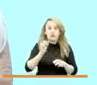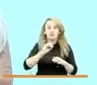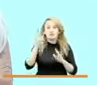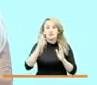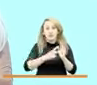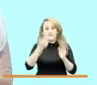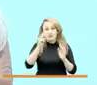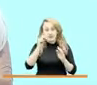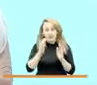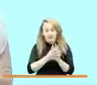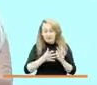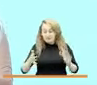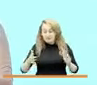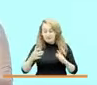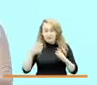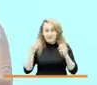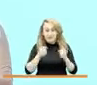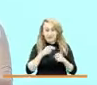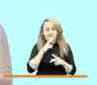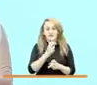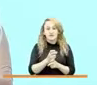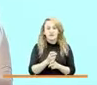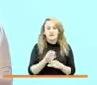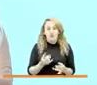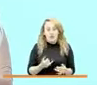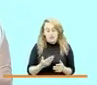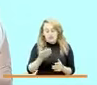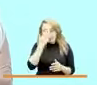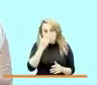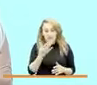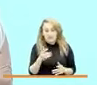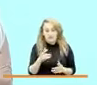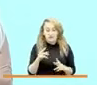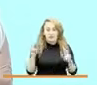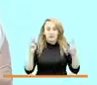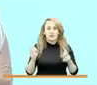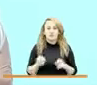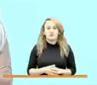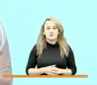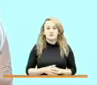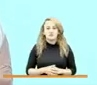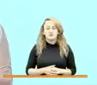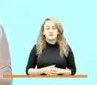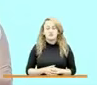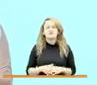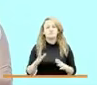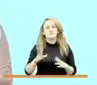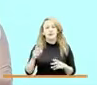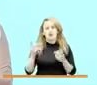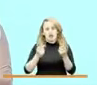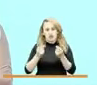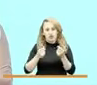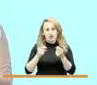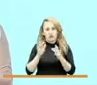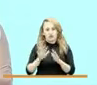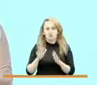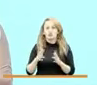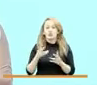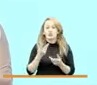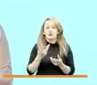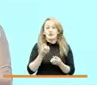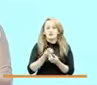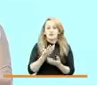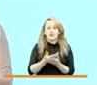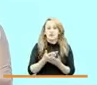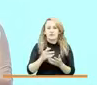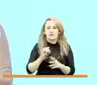año más duro porque hasta ahora enfrentamos el tema de la pandemia recibir incentivos económicos a través de esquemas especiales de acompañamiento